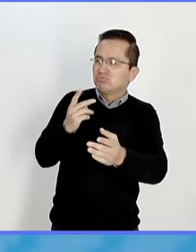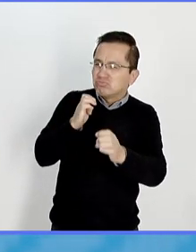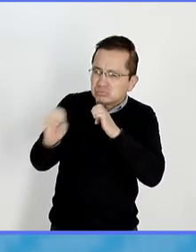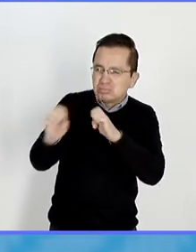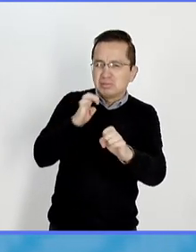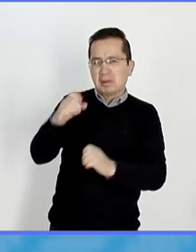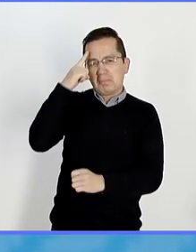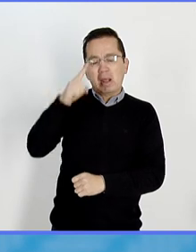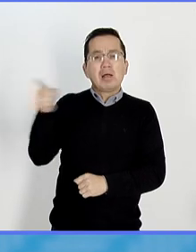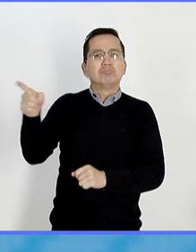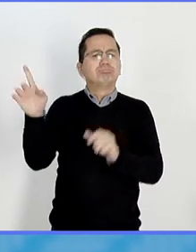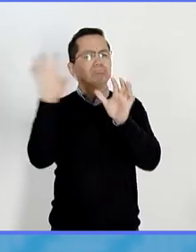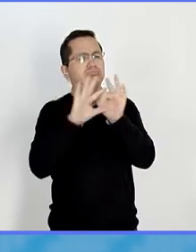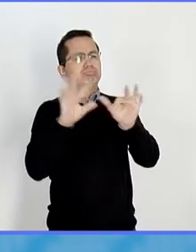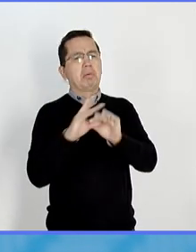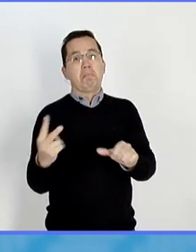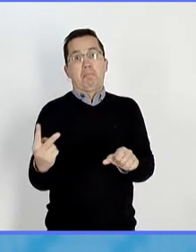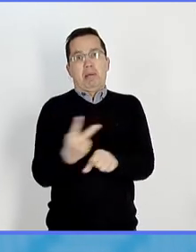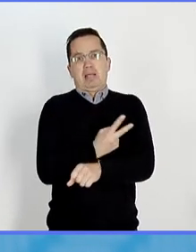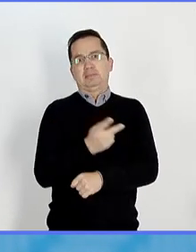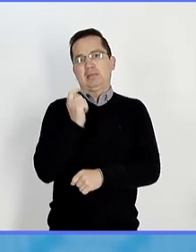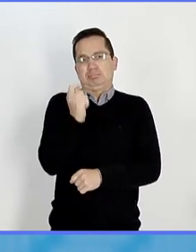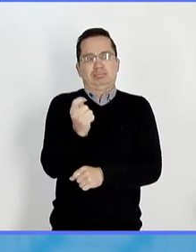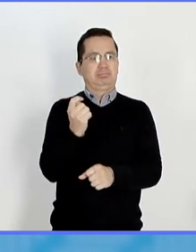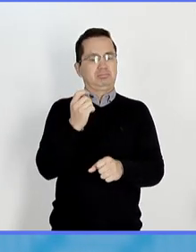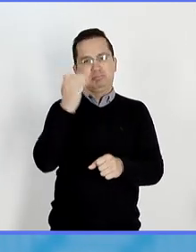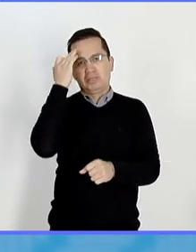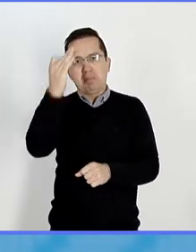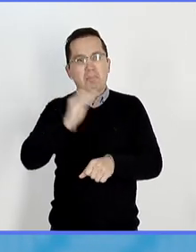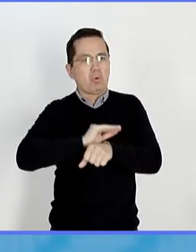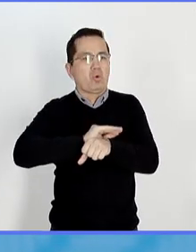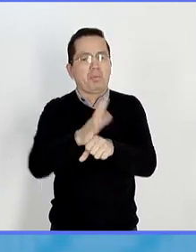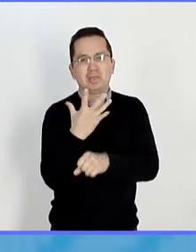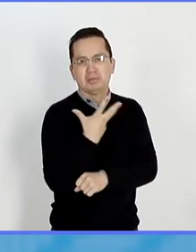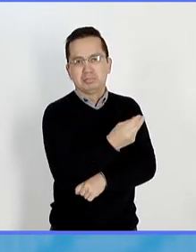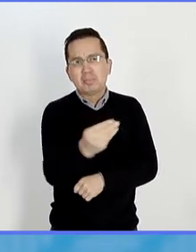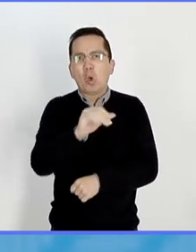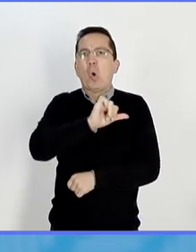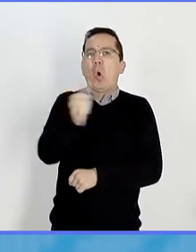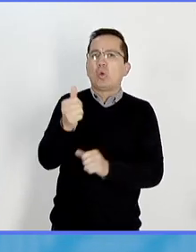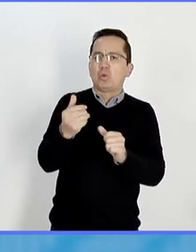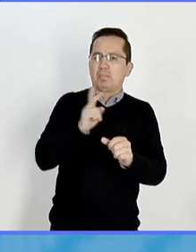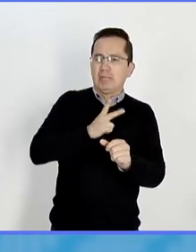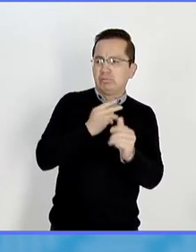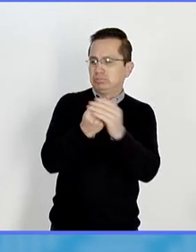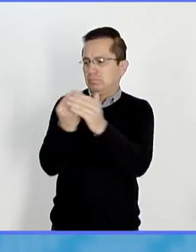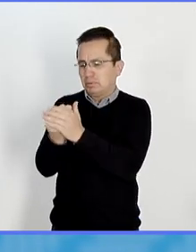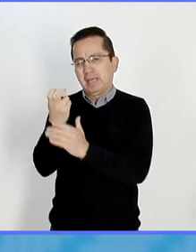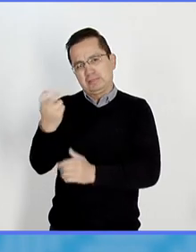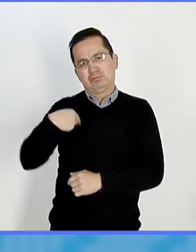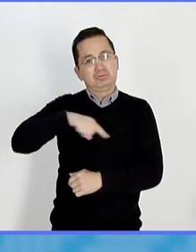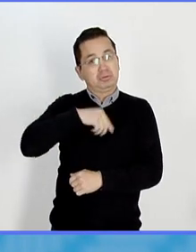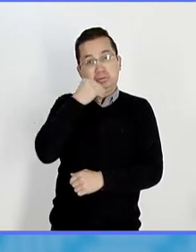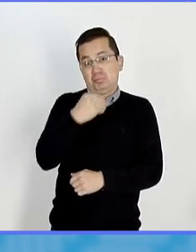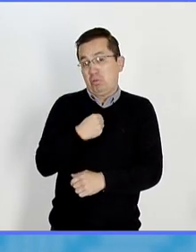actualizados con lo que sucede también con respecto a la pandemia y a todos los demás virus con los que debemos aprender a convivir.